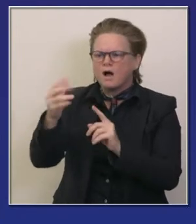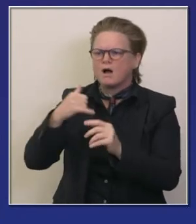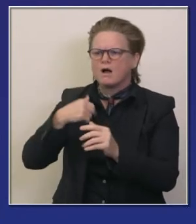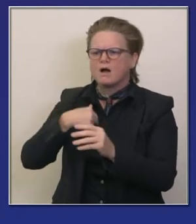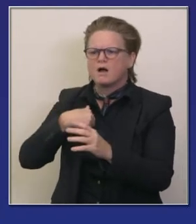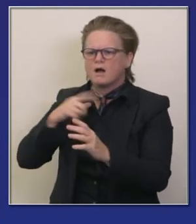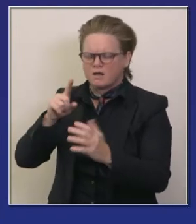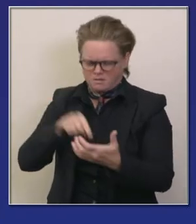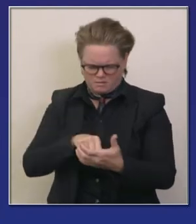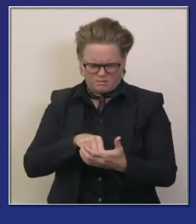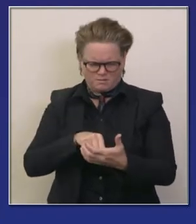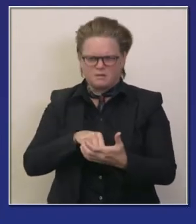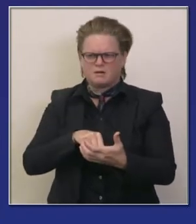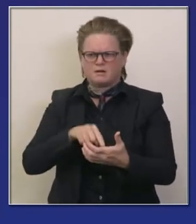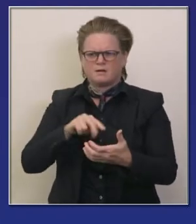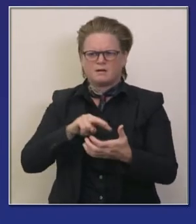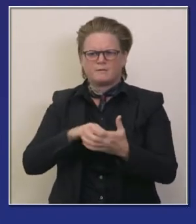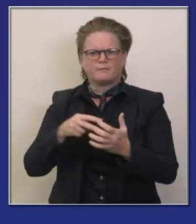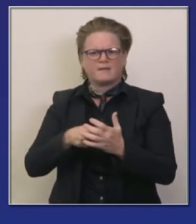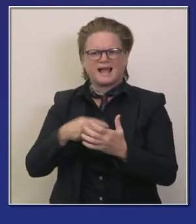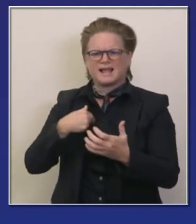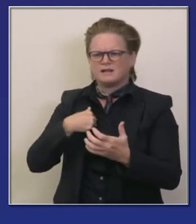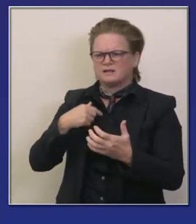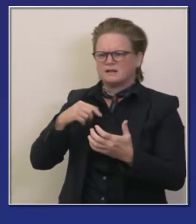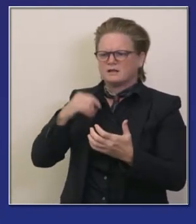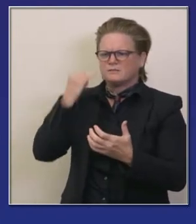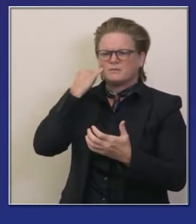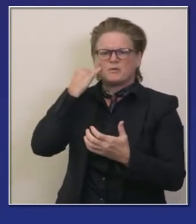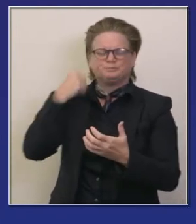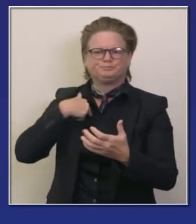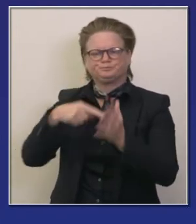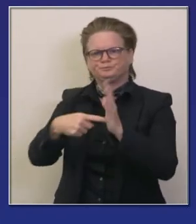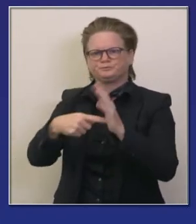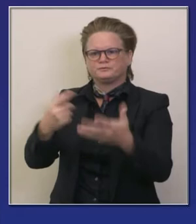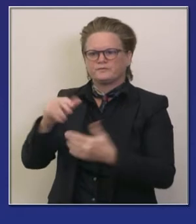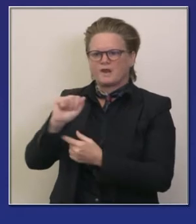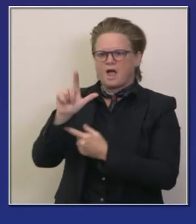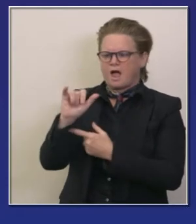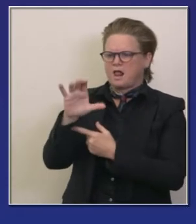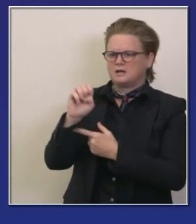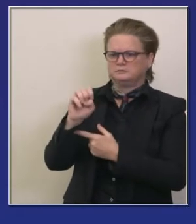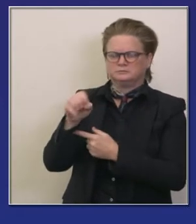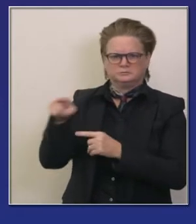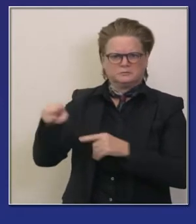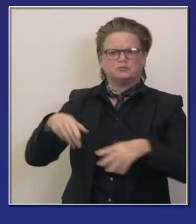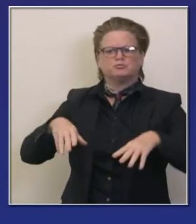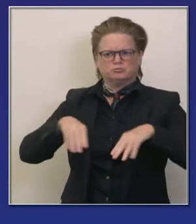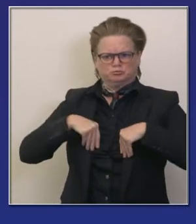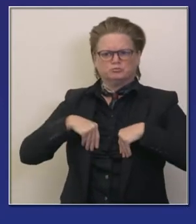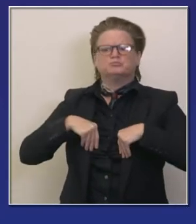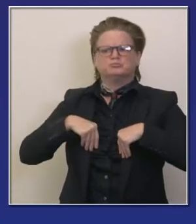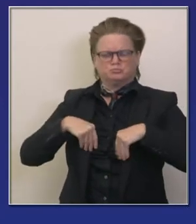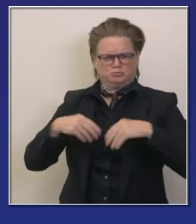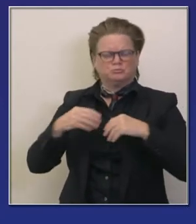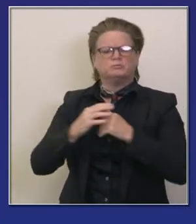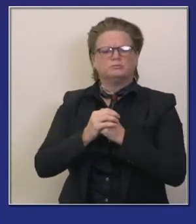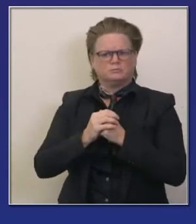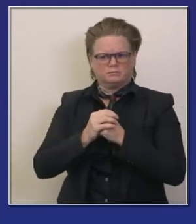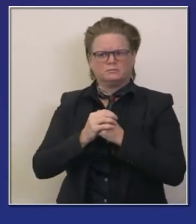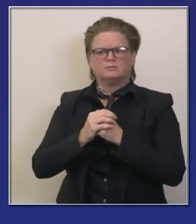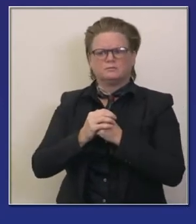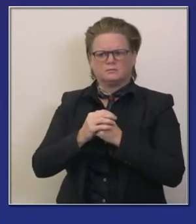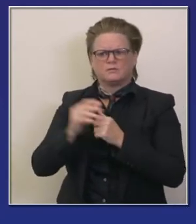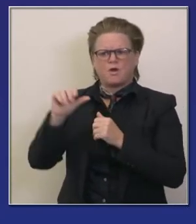pasa qué significa con para bob si alex da consentimiento a que california nota y pueda avisar a otros